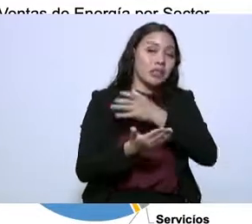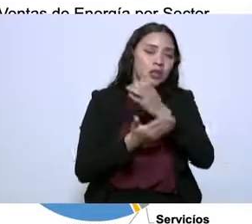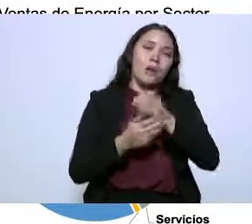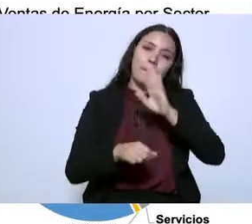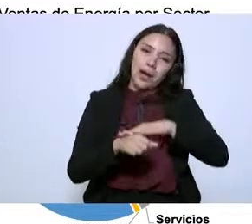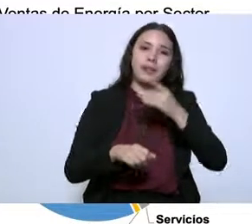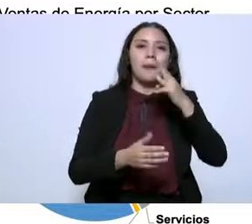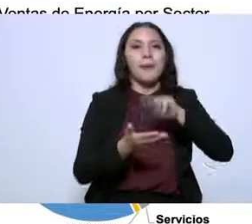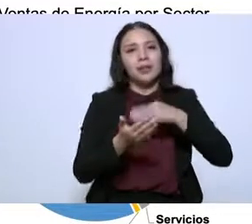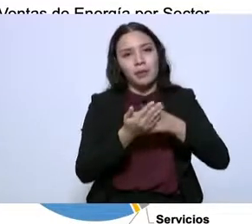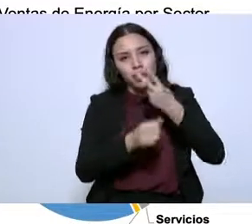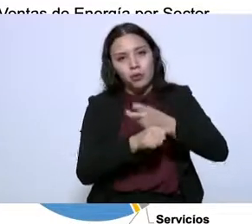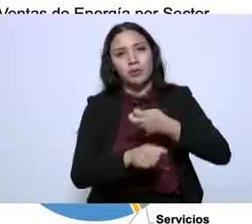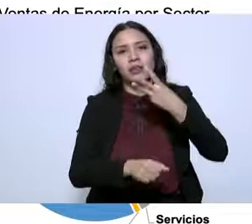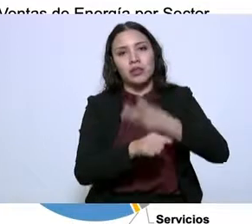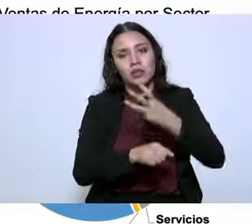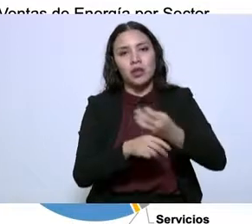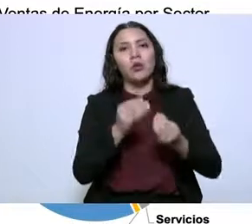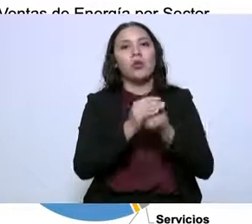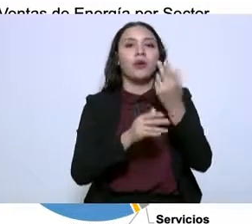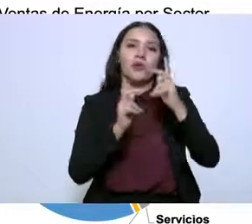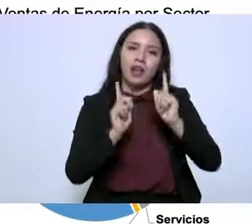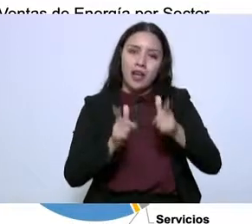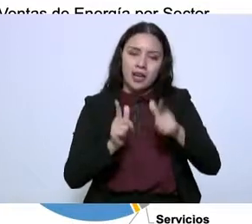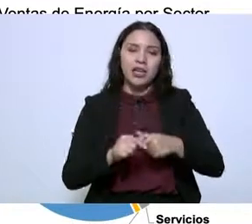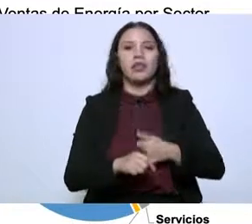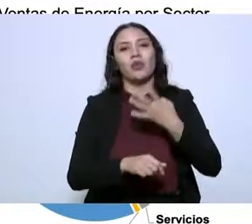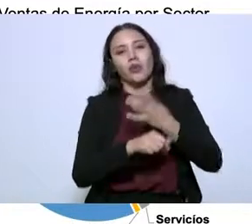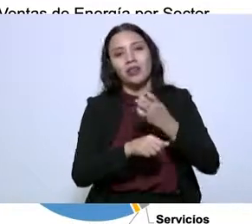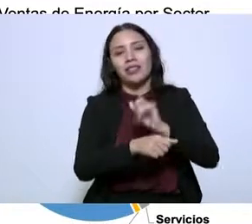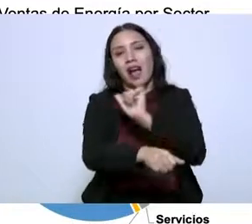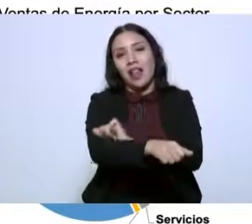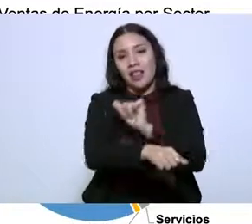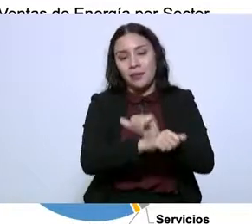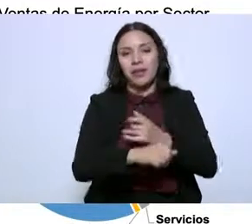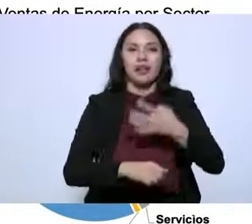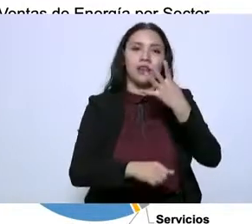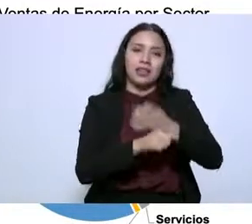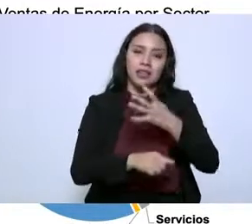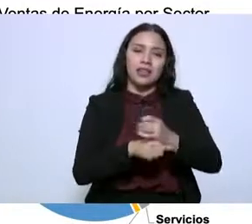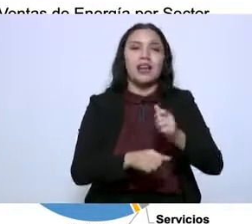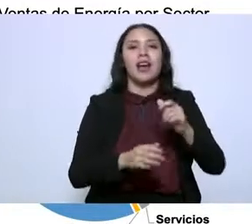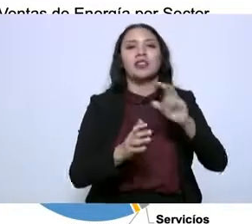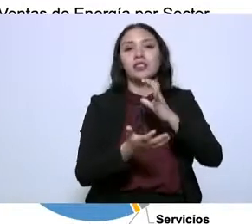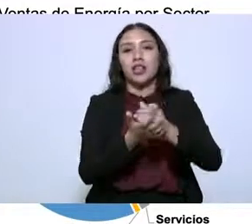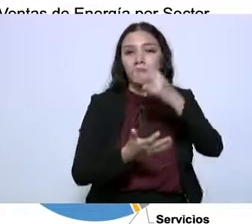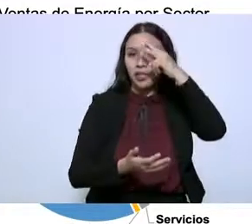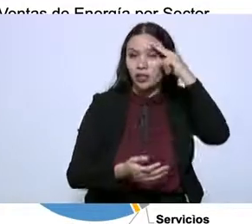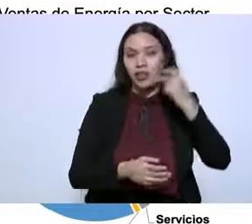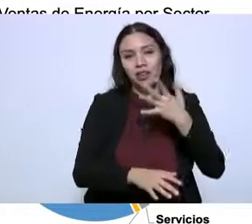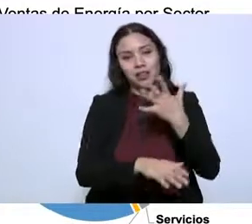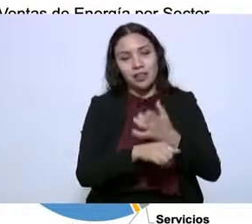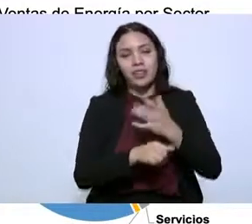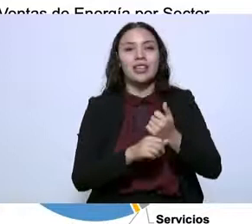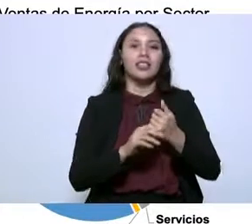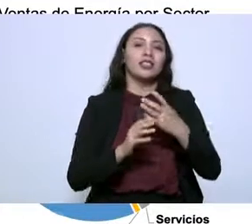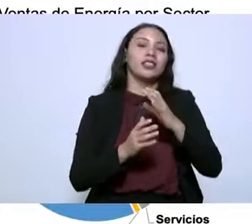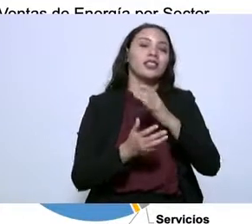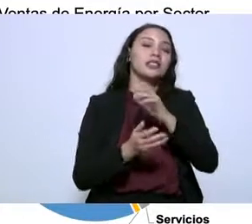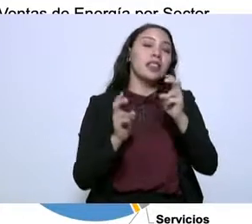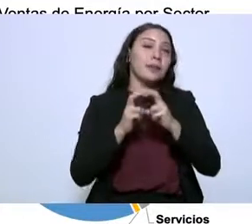Matamoros, Nuevo Laredo, Altamira, Victoria, Itampico, ellos, esos